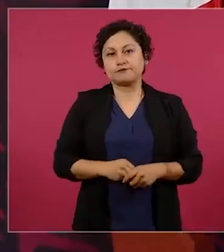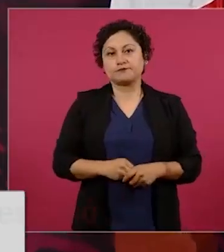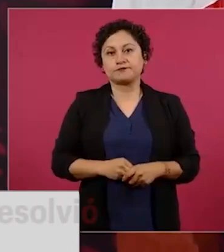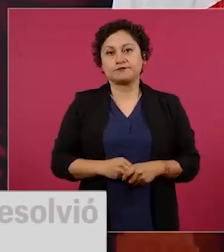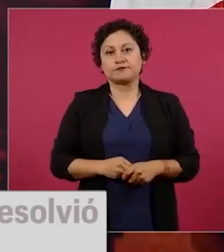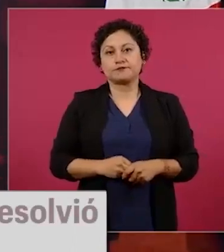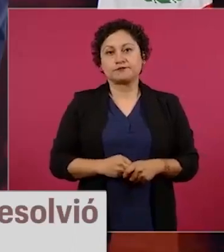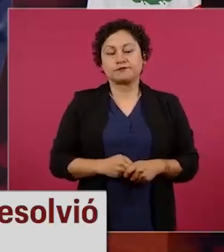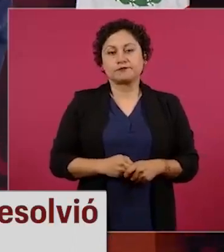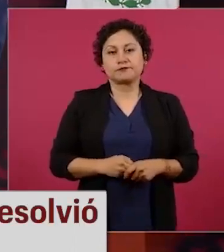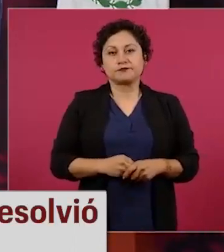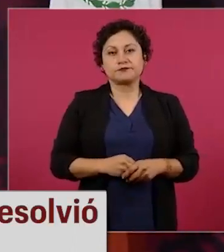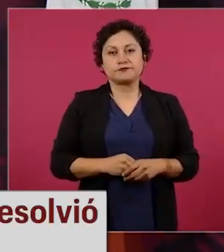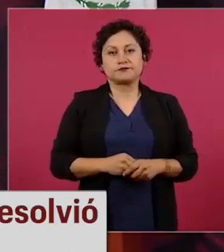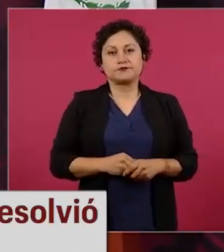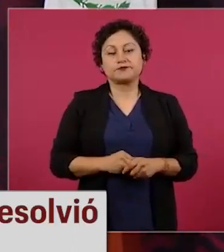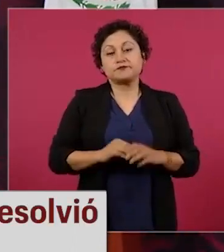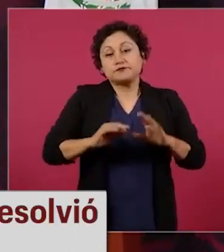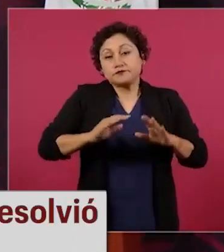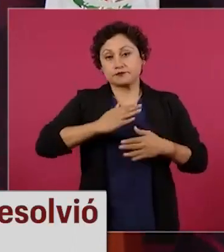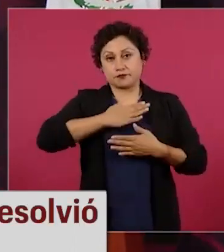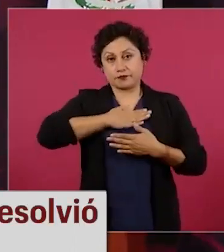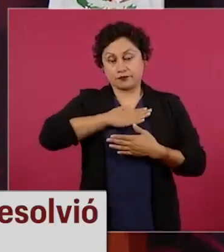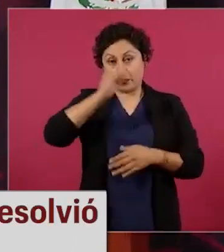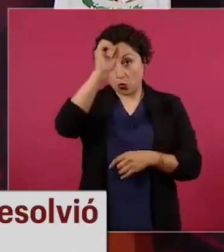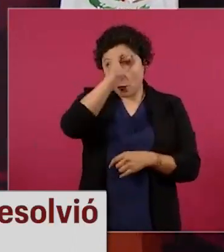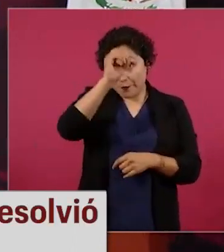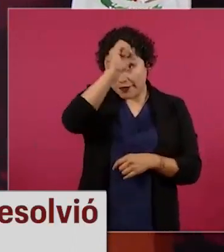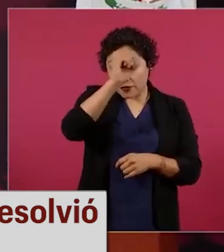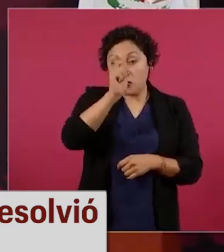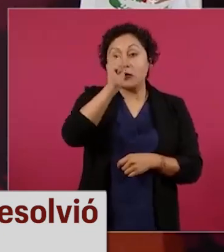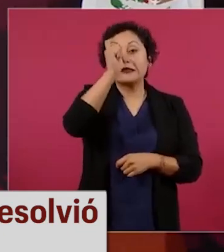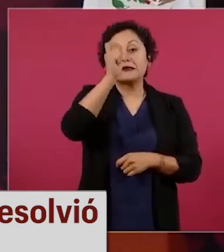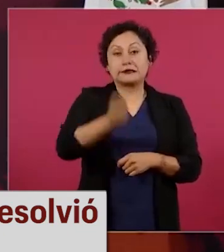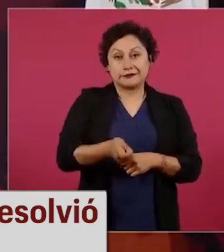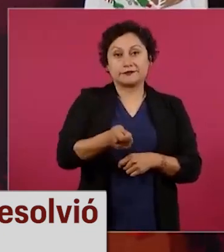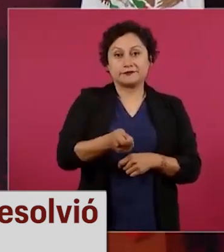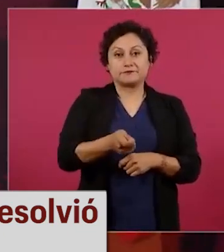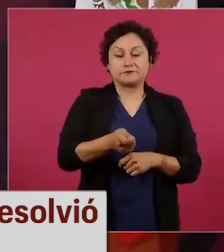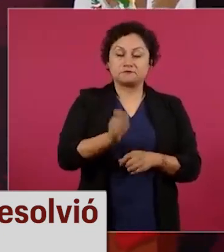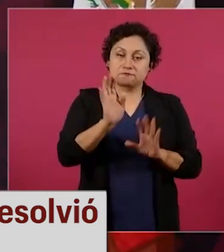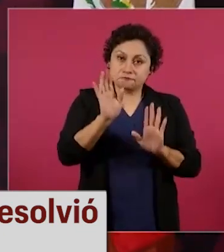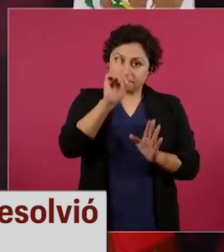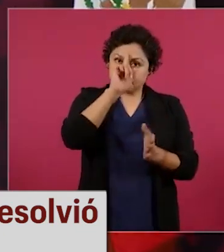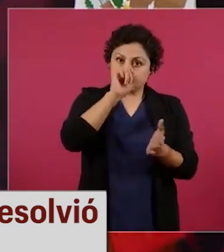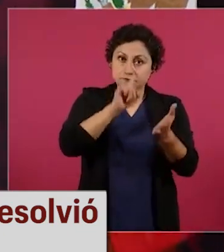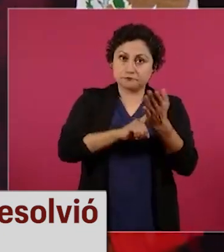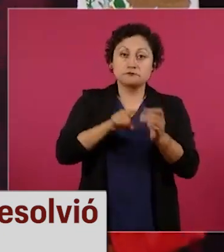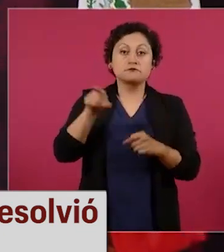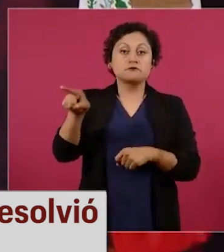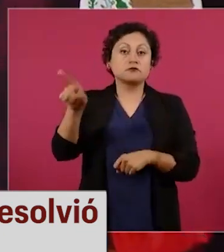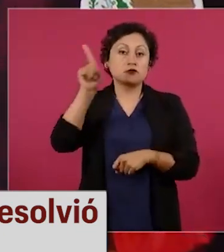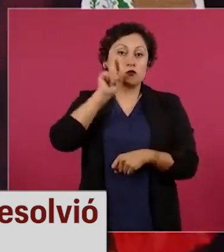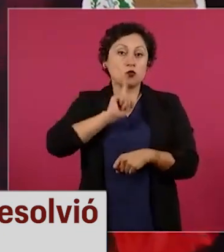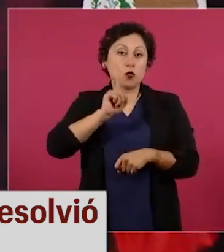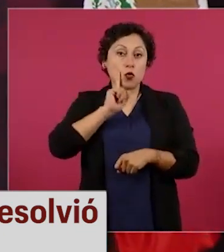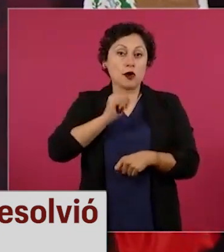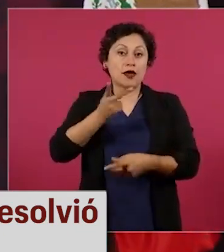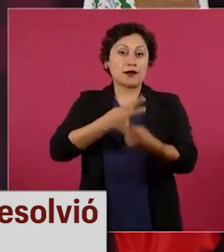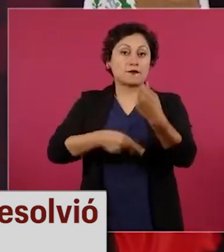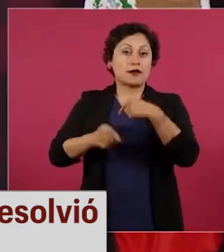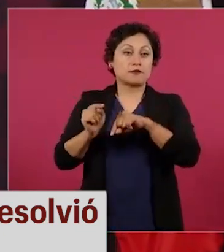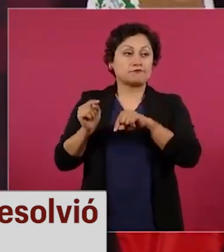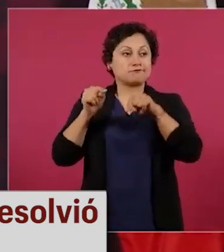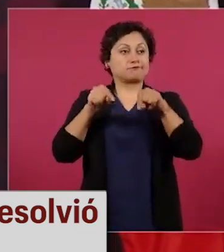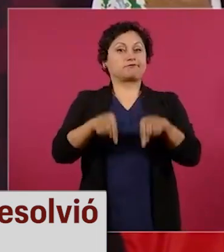Amlo. Con la intervención de la Marina ya se resolvió el problema del sargazo en la Ribera Maya. El presidente Andrés Manuel López Obrador afirmó este